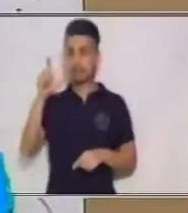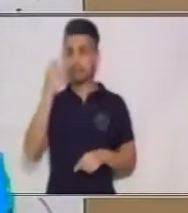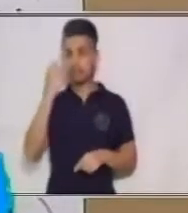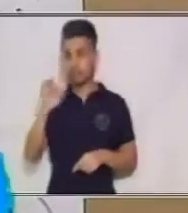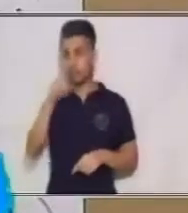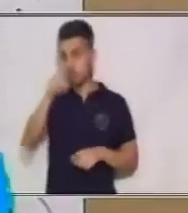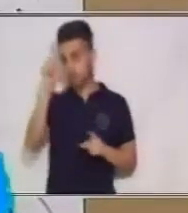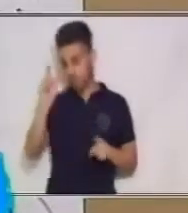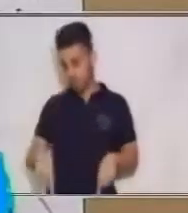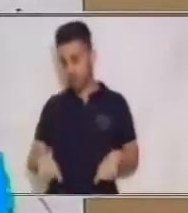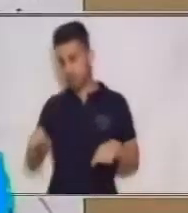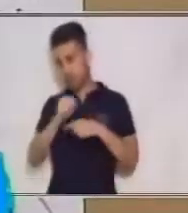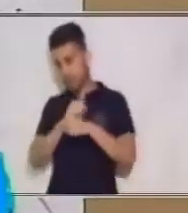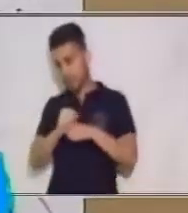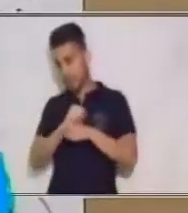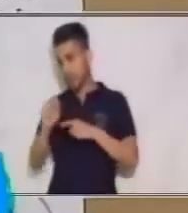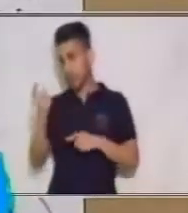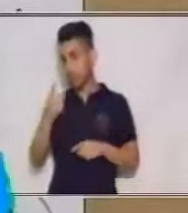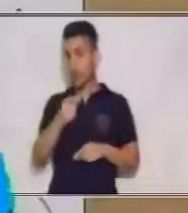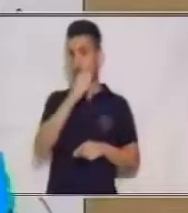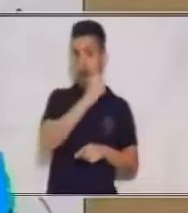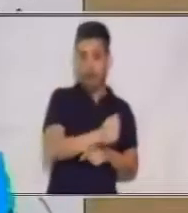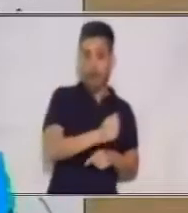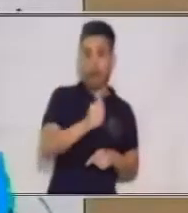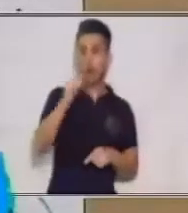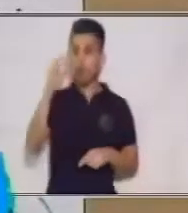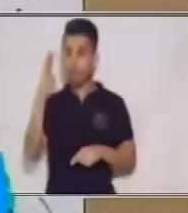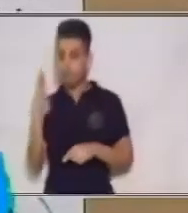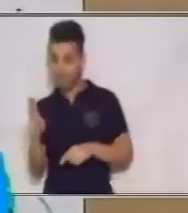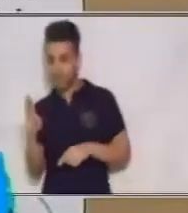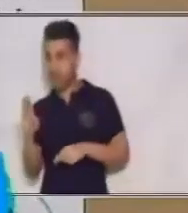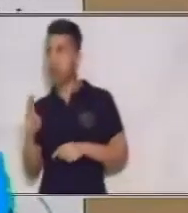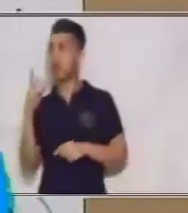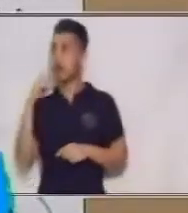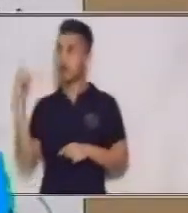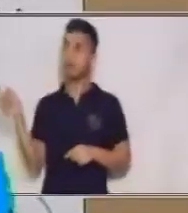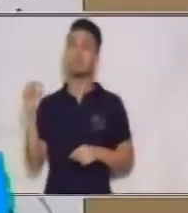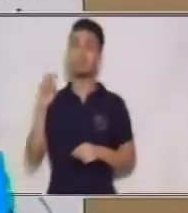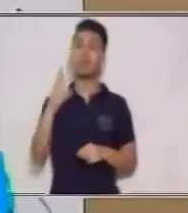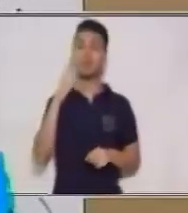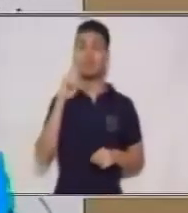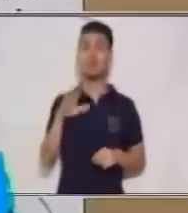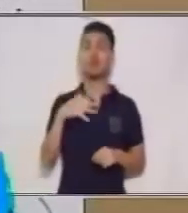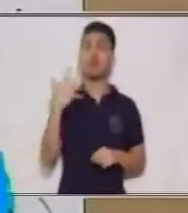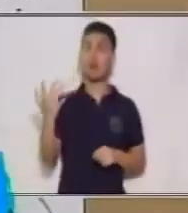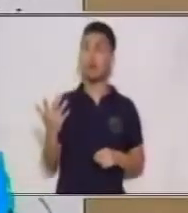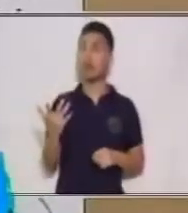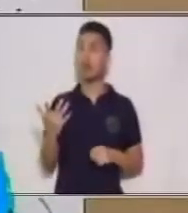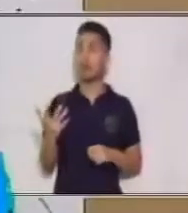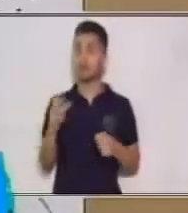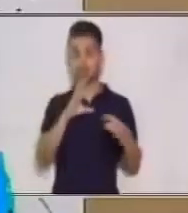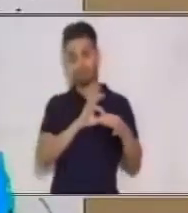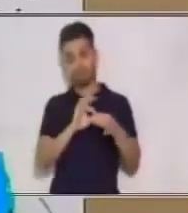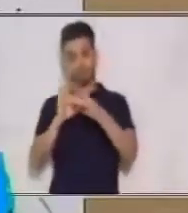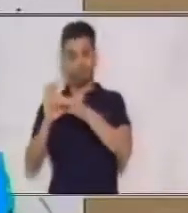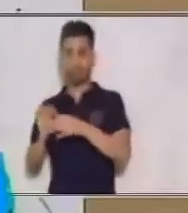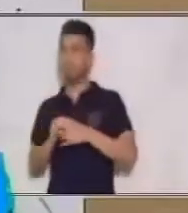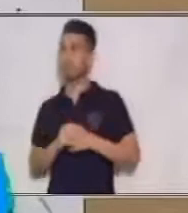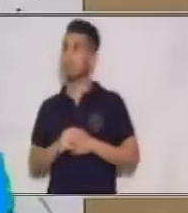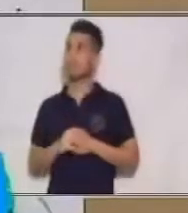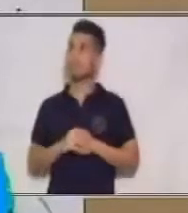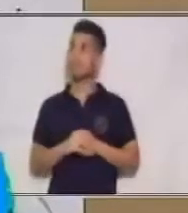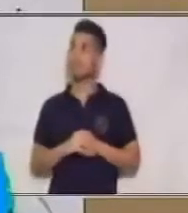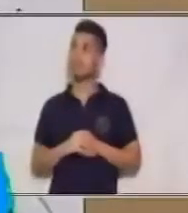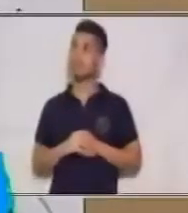la relación de A con B, el segundo elemento es el cuadrado del primero, dice nuestra relación. Entonces,